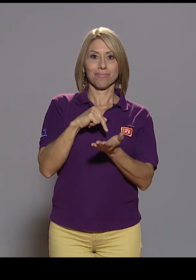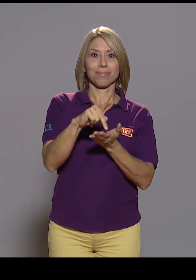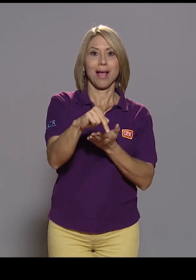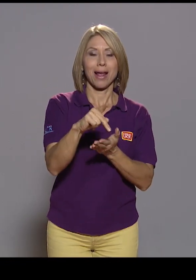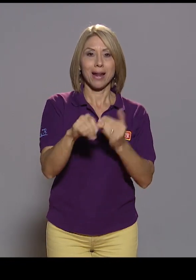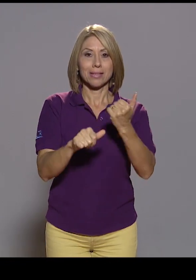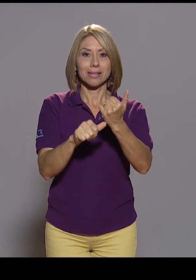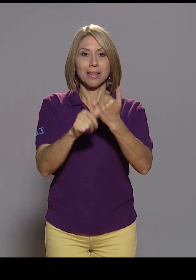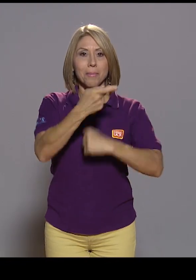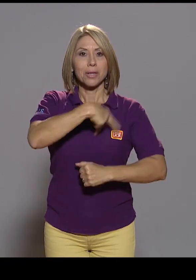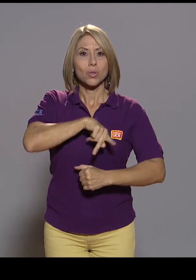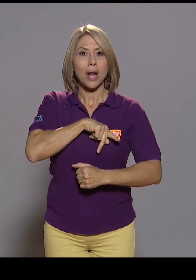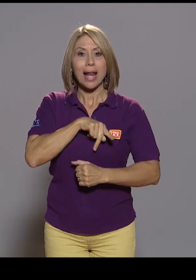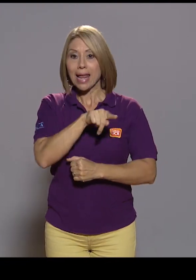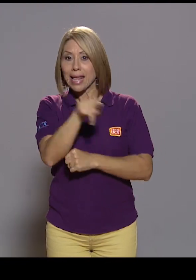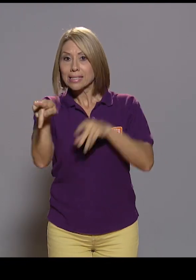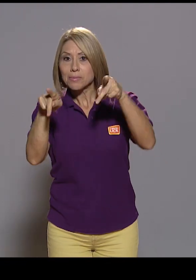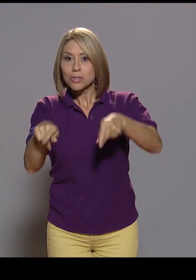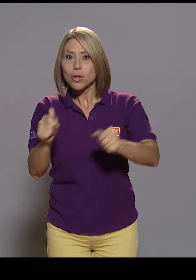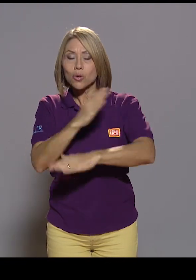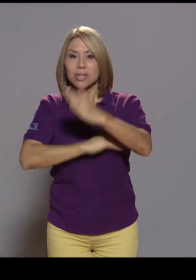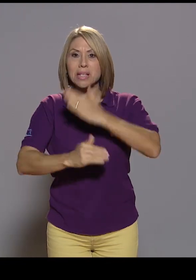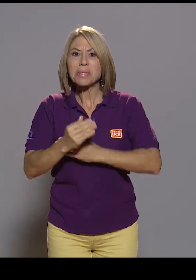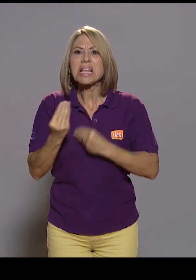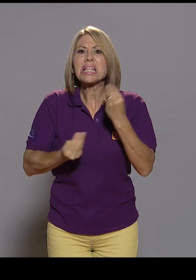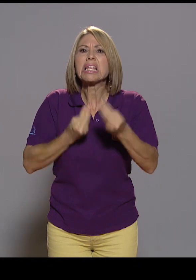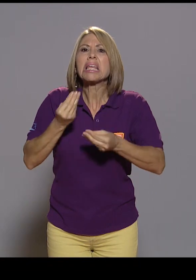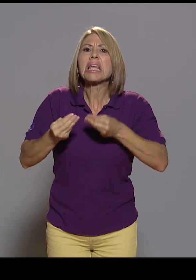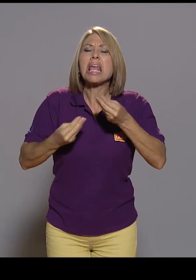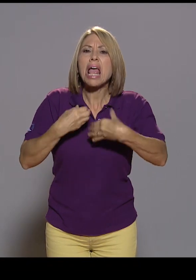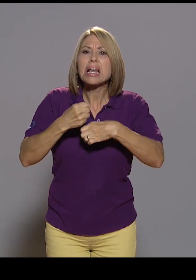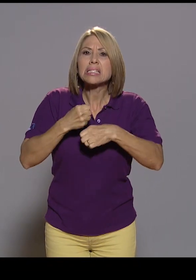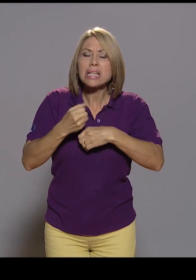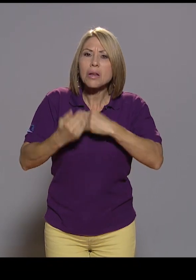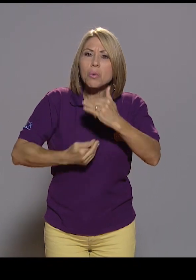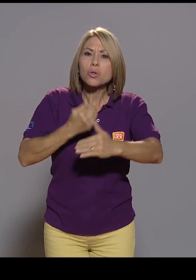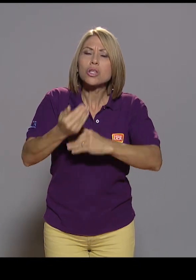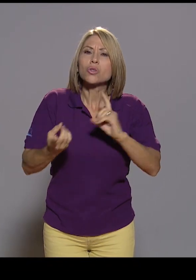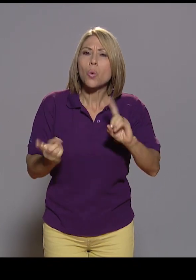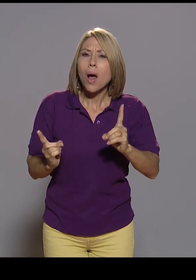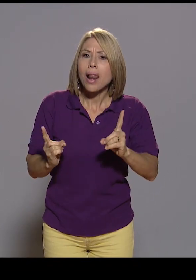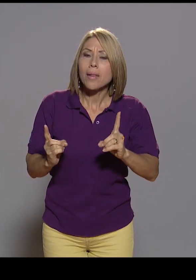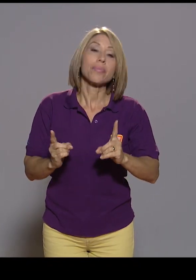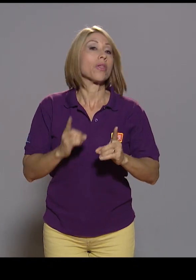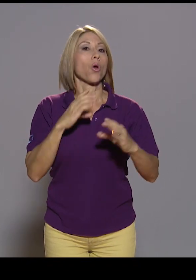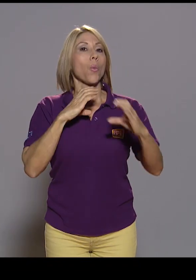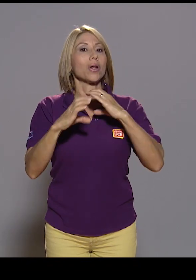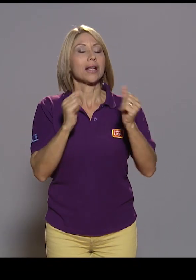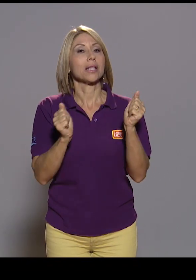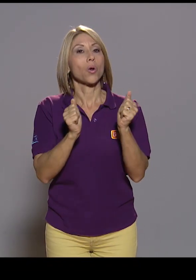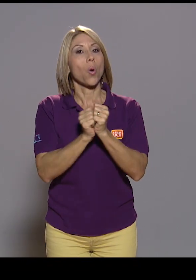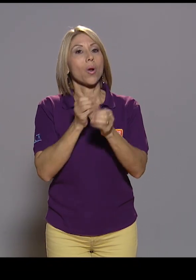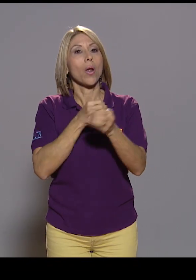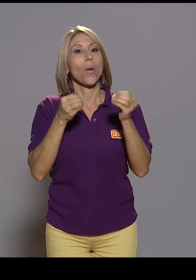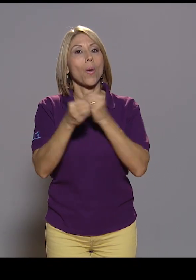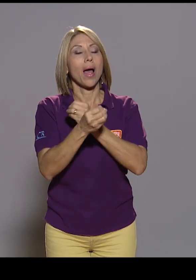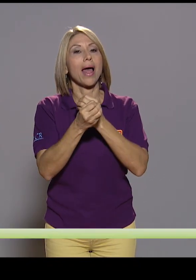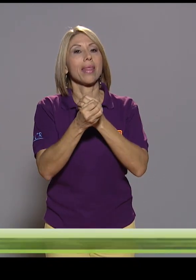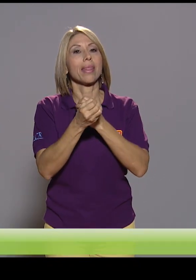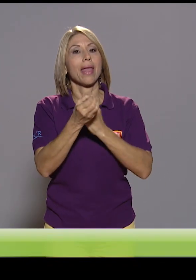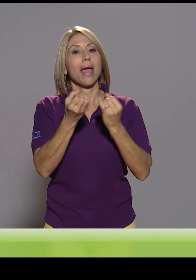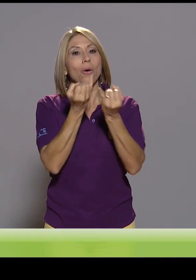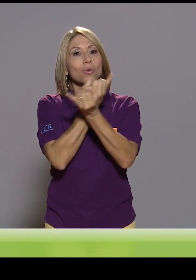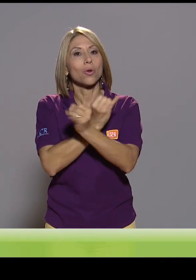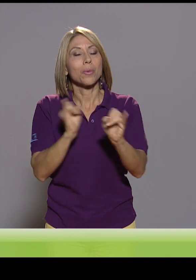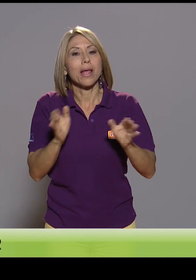qué tienen que hacer, cómo inician el proceso. Bueno, uno es comunicarse con la Unidad de Autonomía Personal y Promoción Social, eso lo pueden